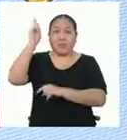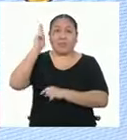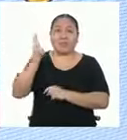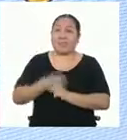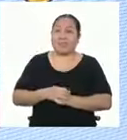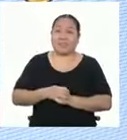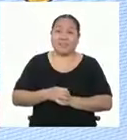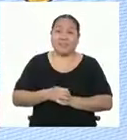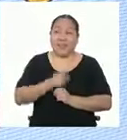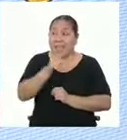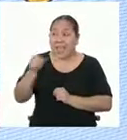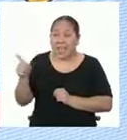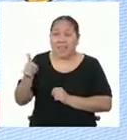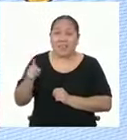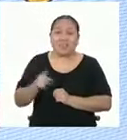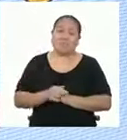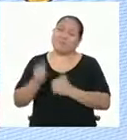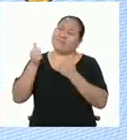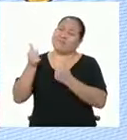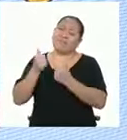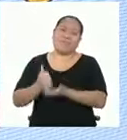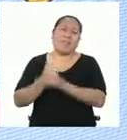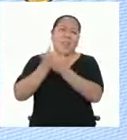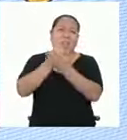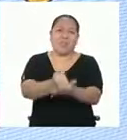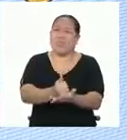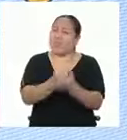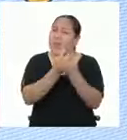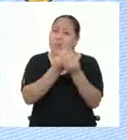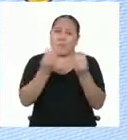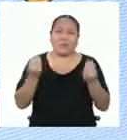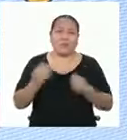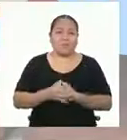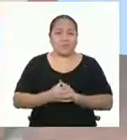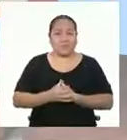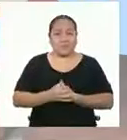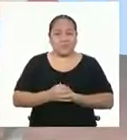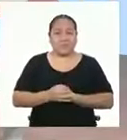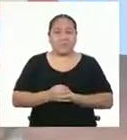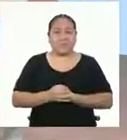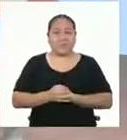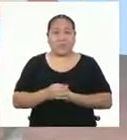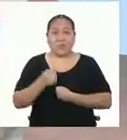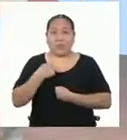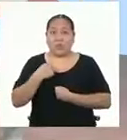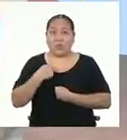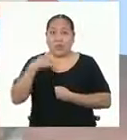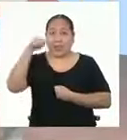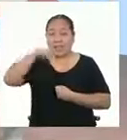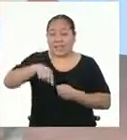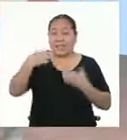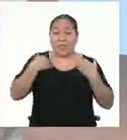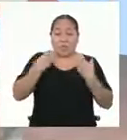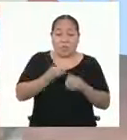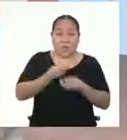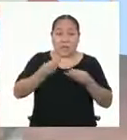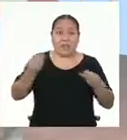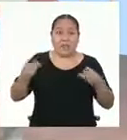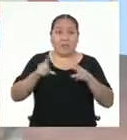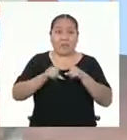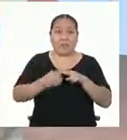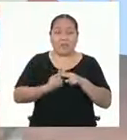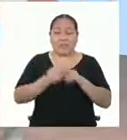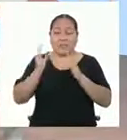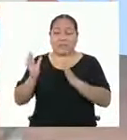y maestras. Ellos son lo máximo y seguro les ayudarán en todo. Yo aquí tengo mis materiales para